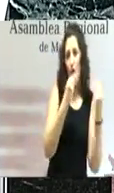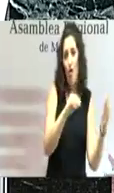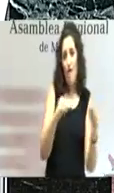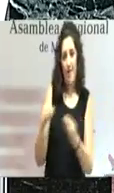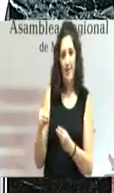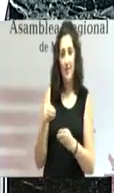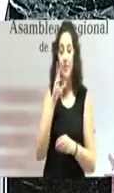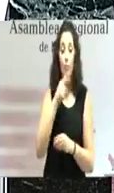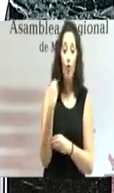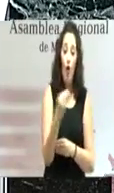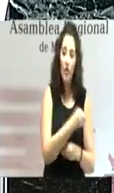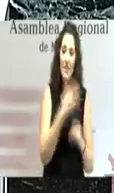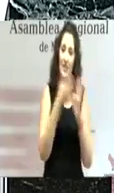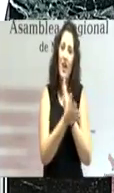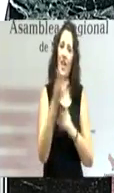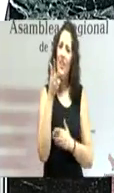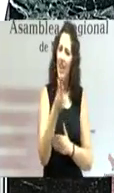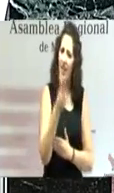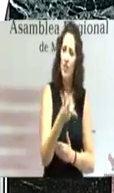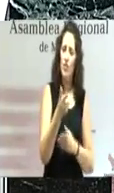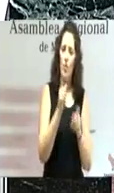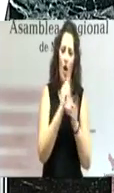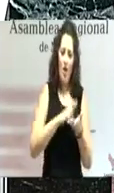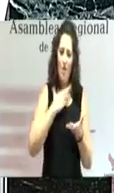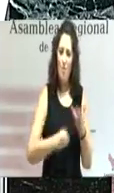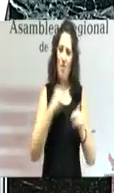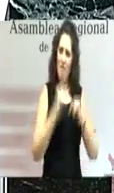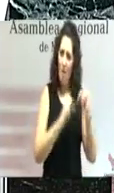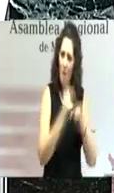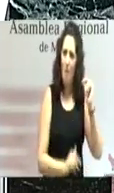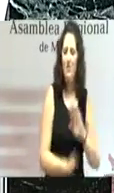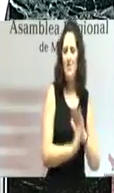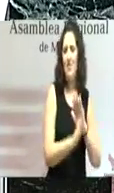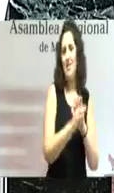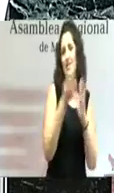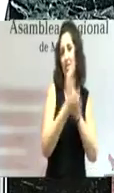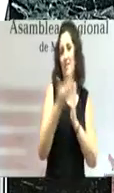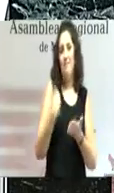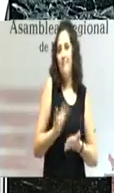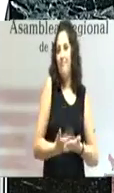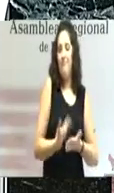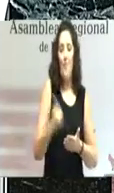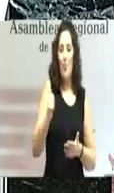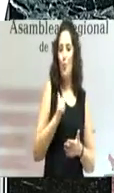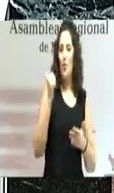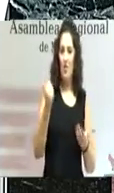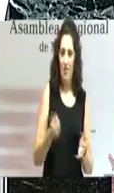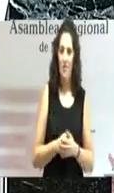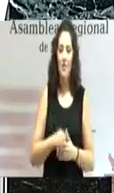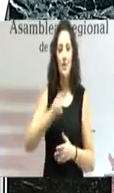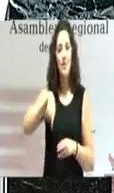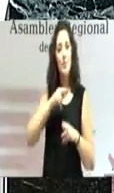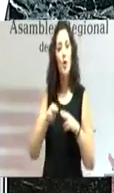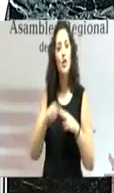derecho a seguir haciendo más región y debemos garantizarles su oportunidad. Nuestra política de juventud es